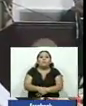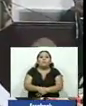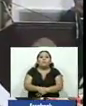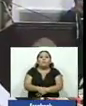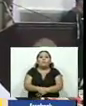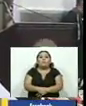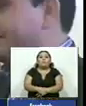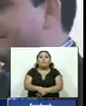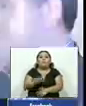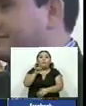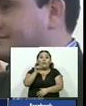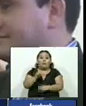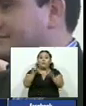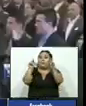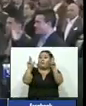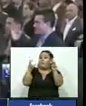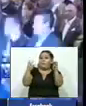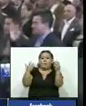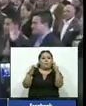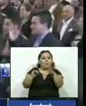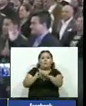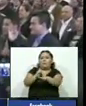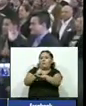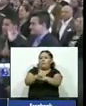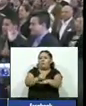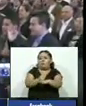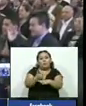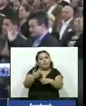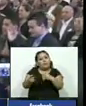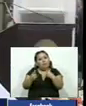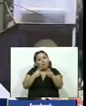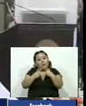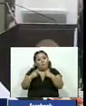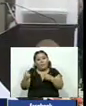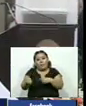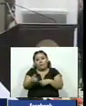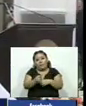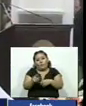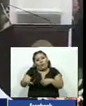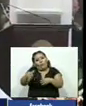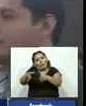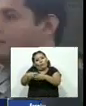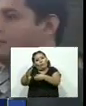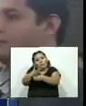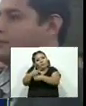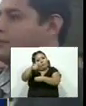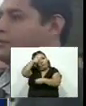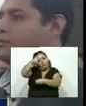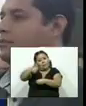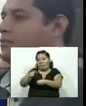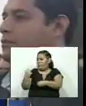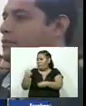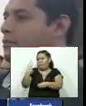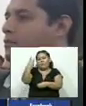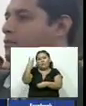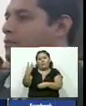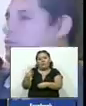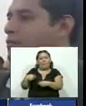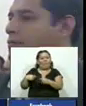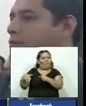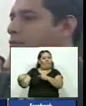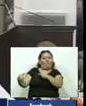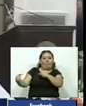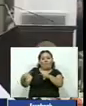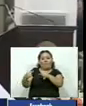en este camino ya se establecieron los primeros acercamientos con legisladores de oposición que hasta hace unos días mantenían un